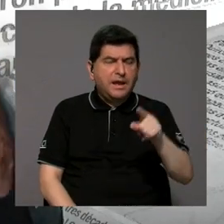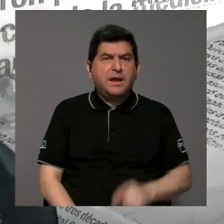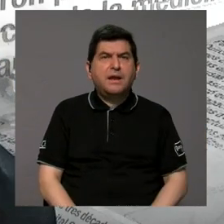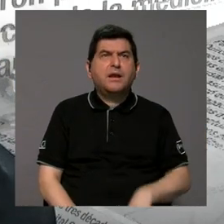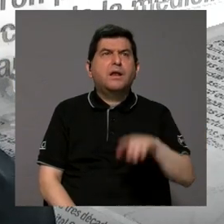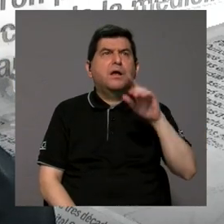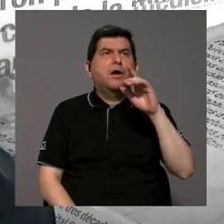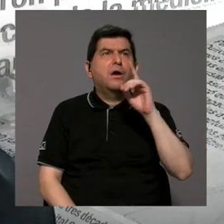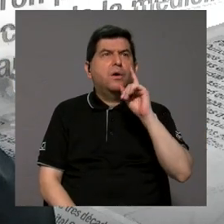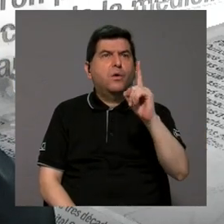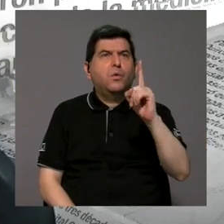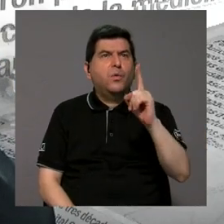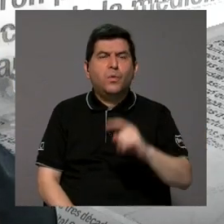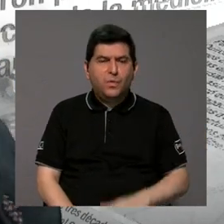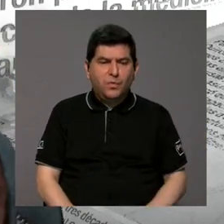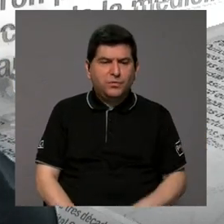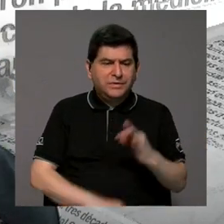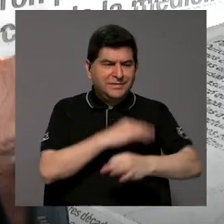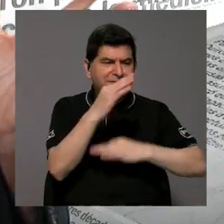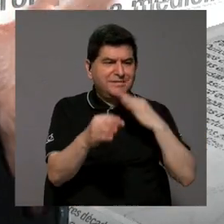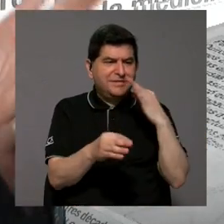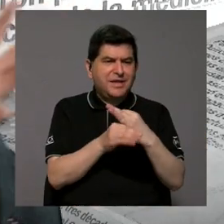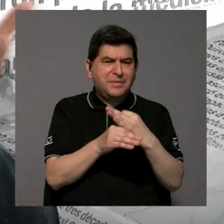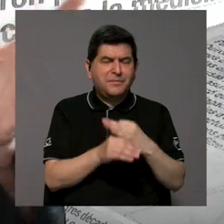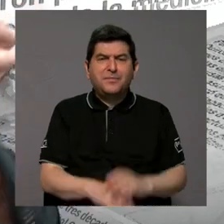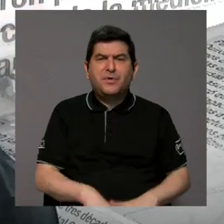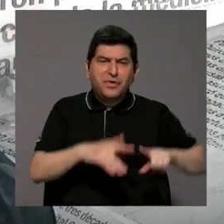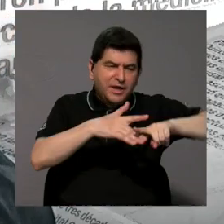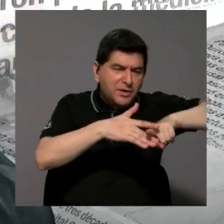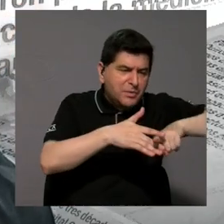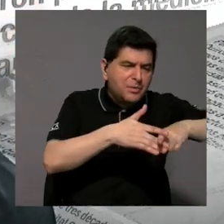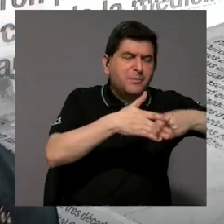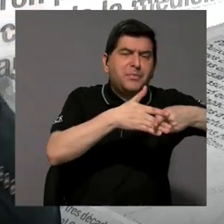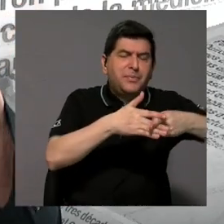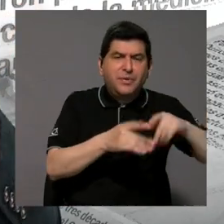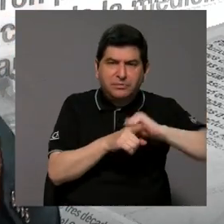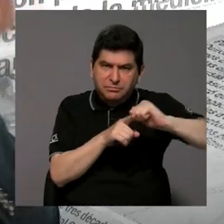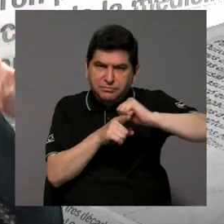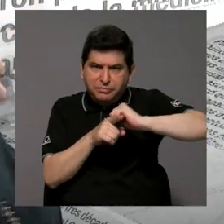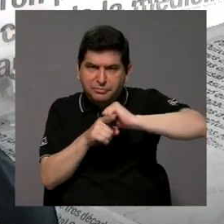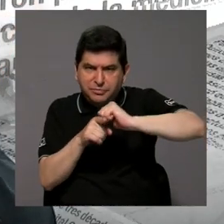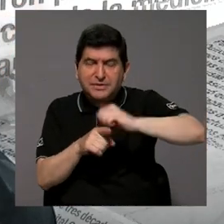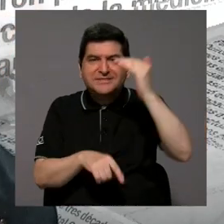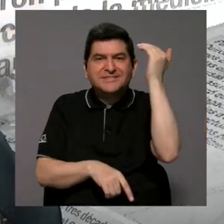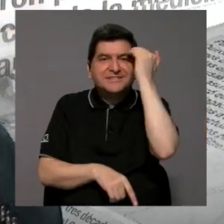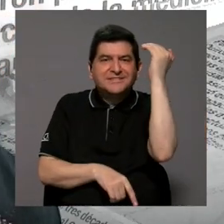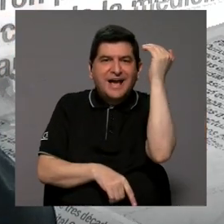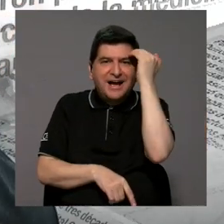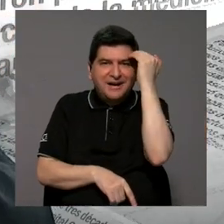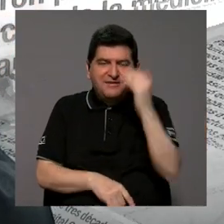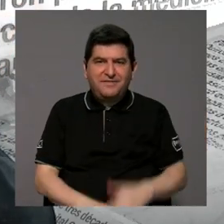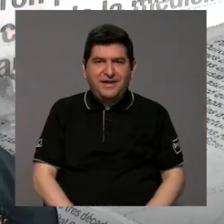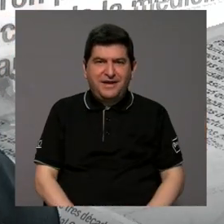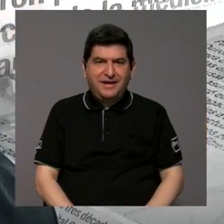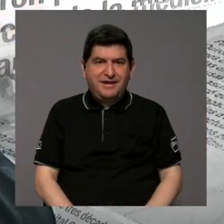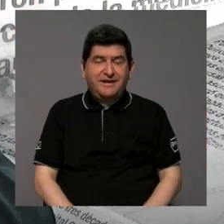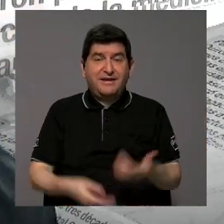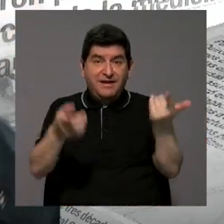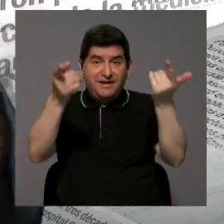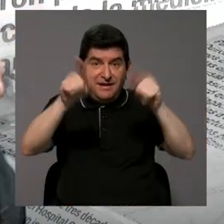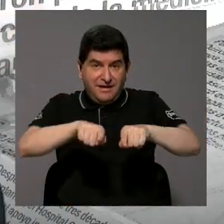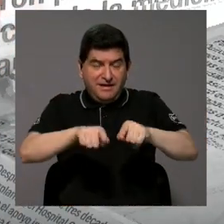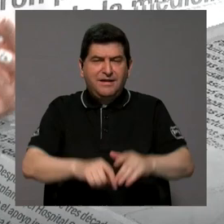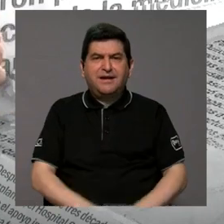toda una pues, inducción o capacitación para saber cómo tratar e